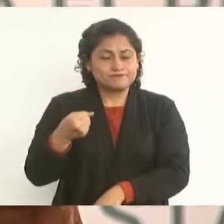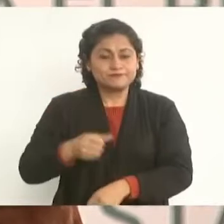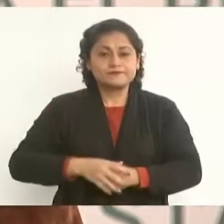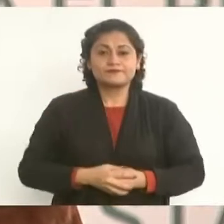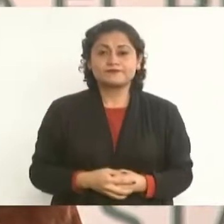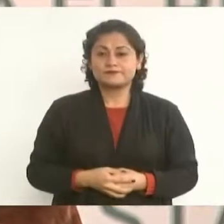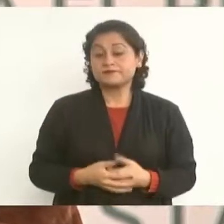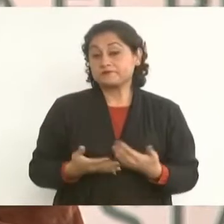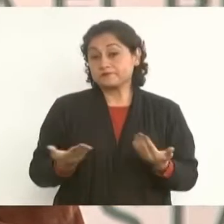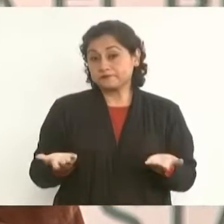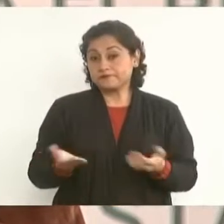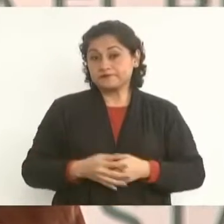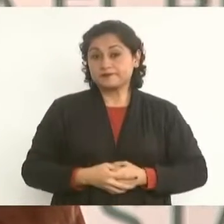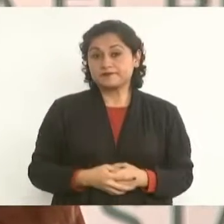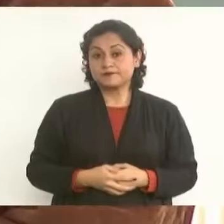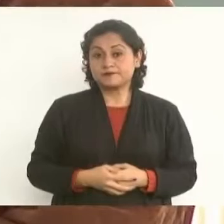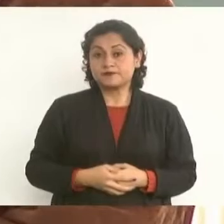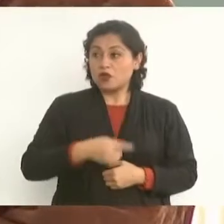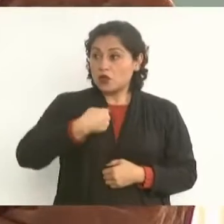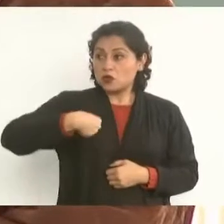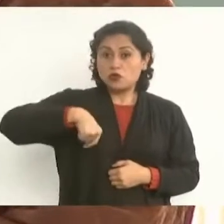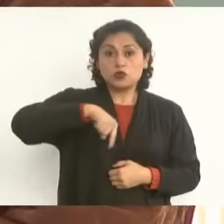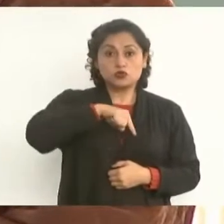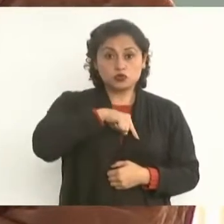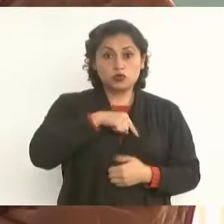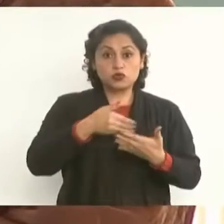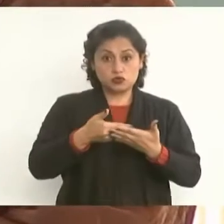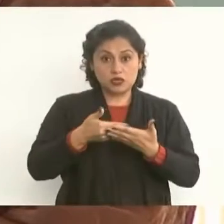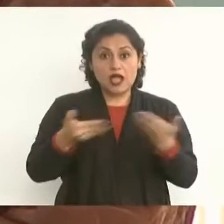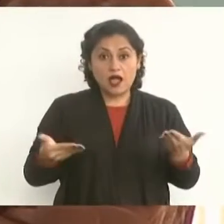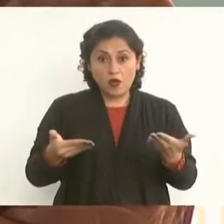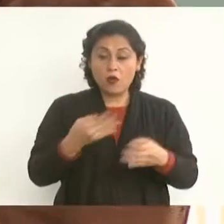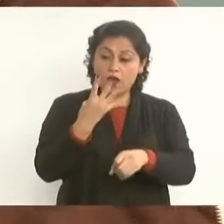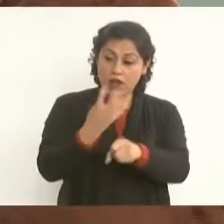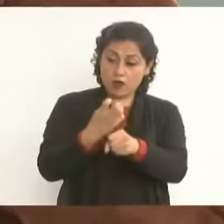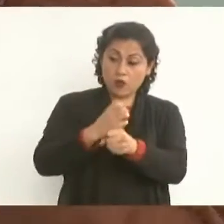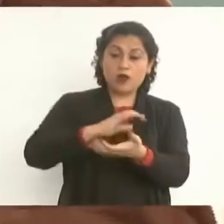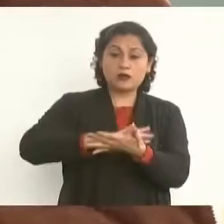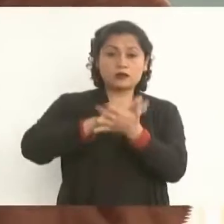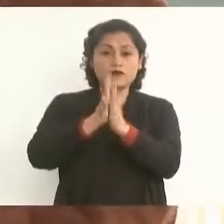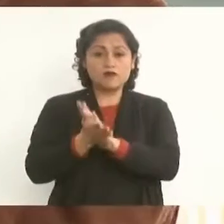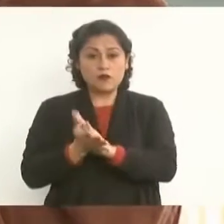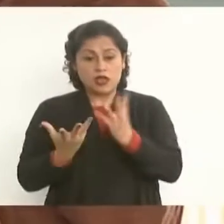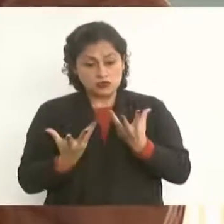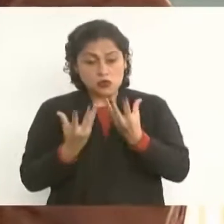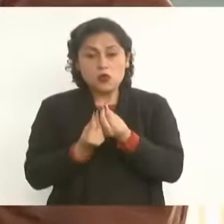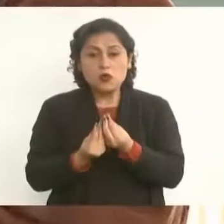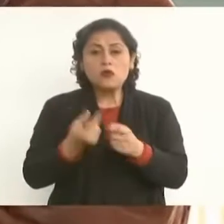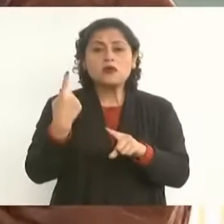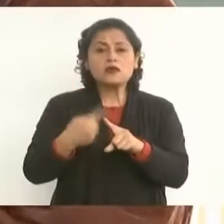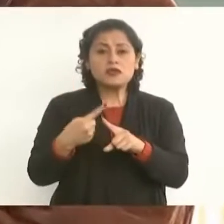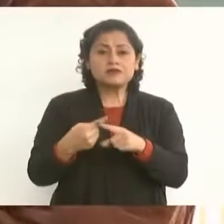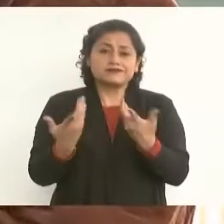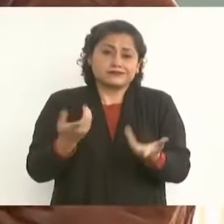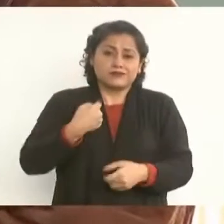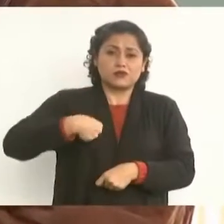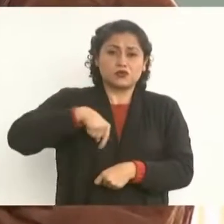¿Quiénes somos quienes hoy estamos en la Cuarta Transformación? Pues los que luchamos por la Cuarta Transformación.